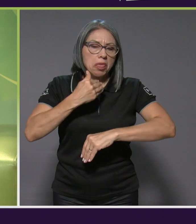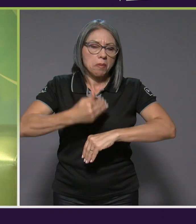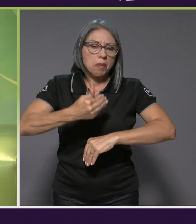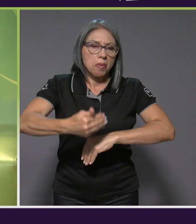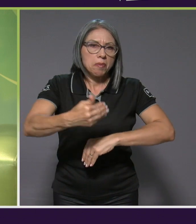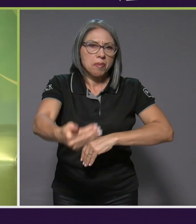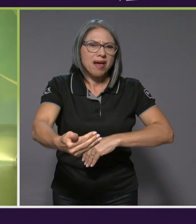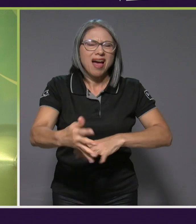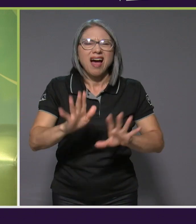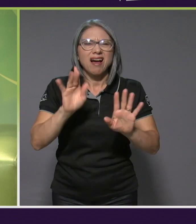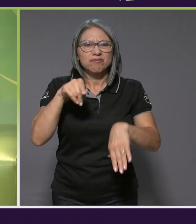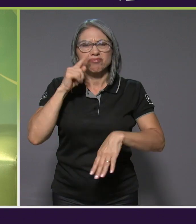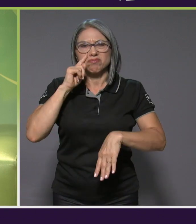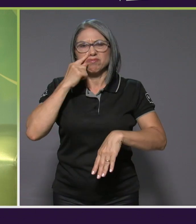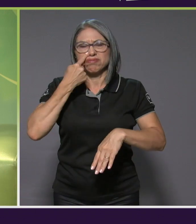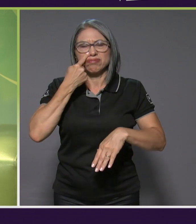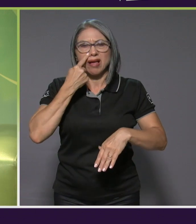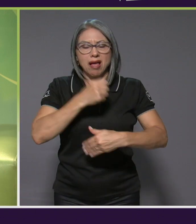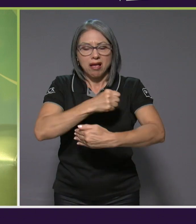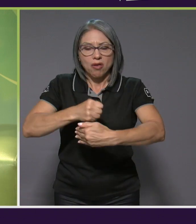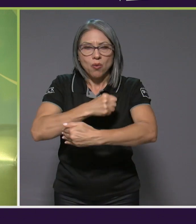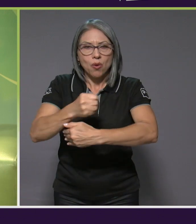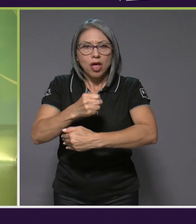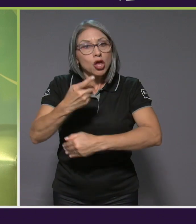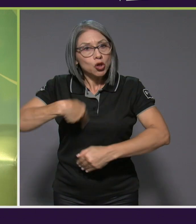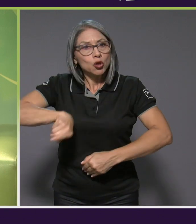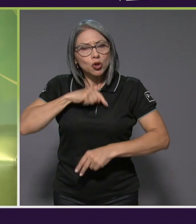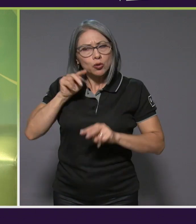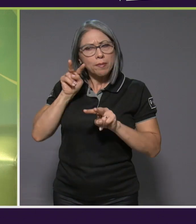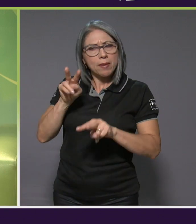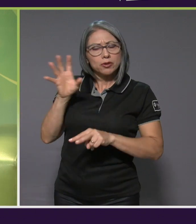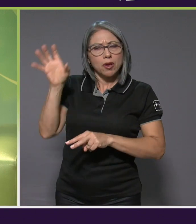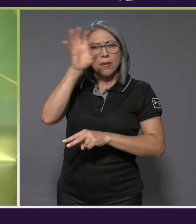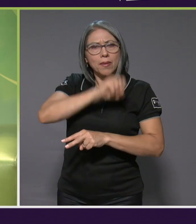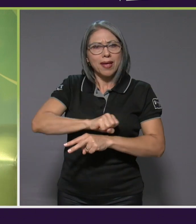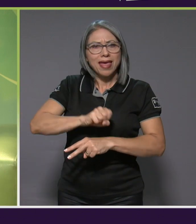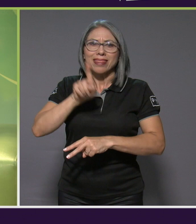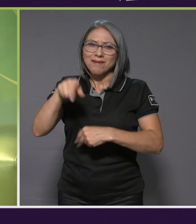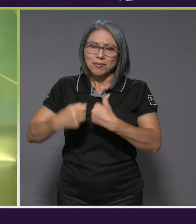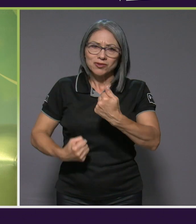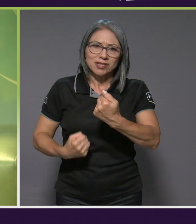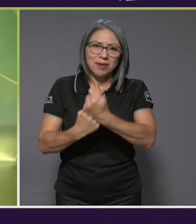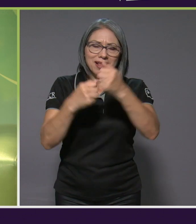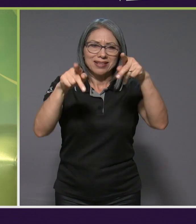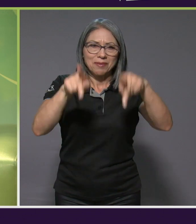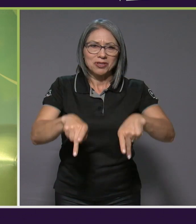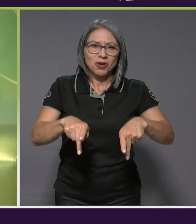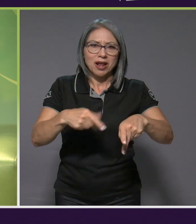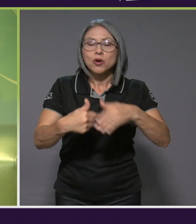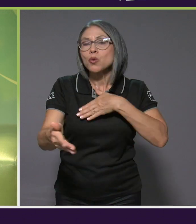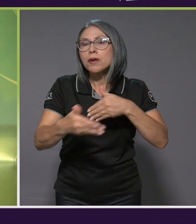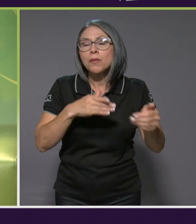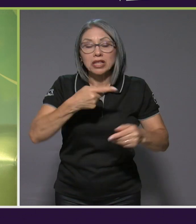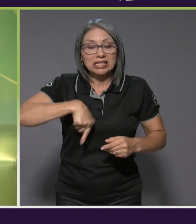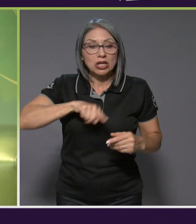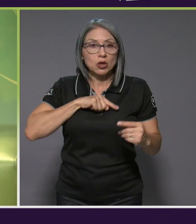que también pues seamos un respaldo para esa persona, independientemente de si vivimos o no con ella o con él, ¿verdad? Y eso es muy importante también,